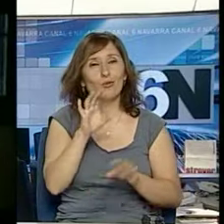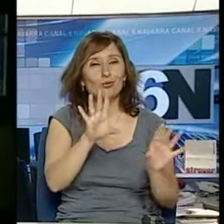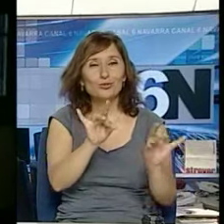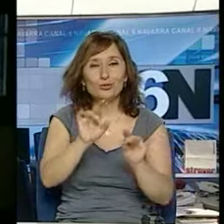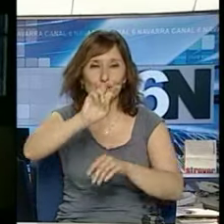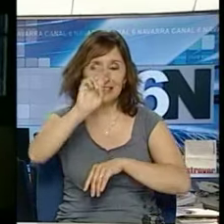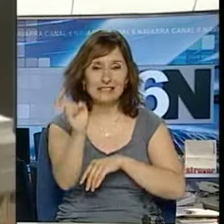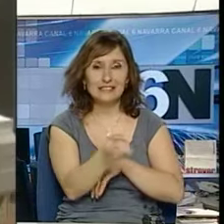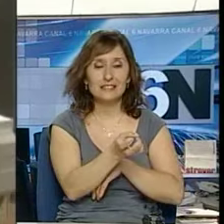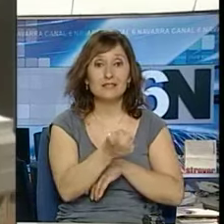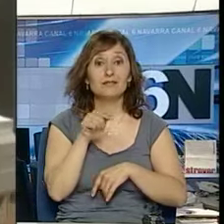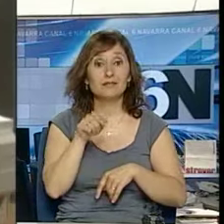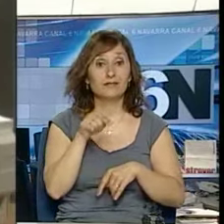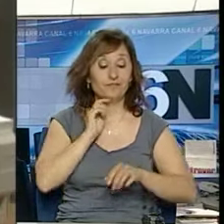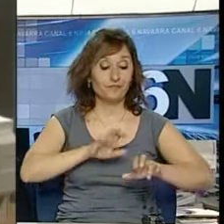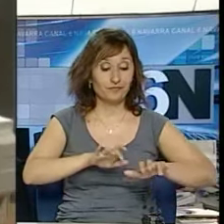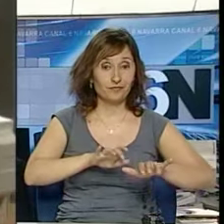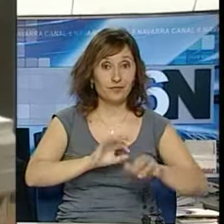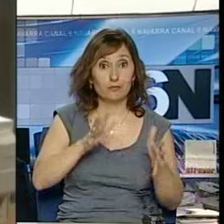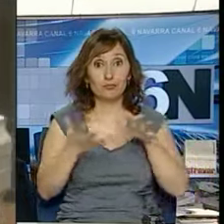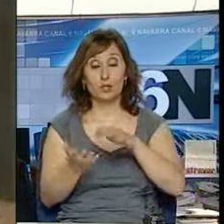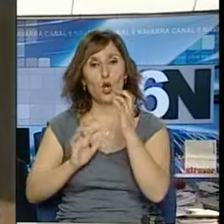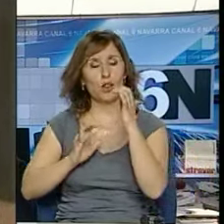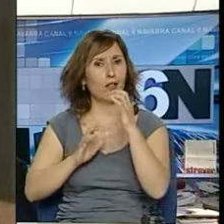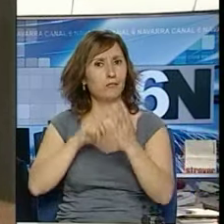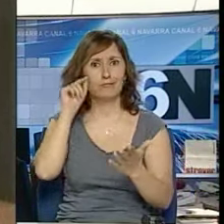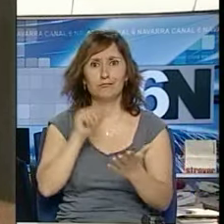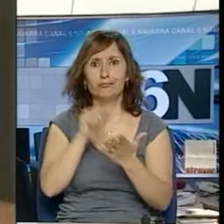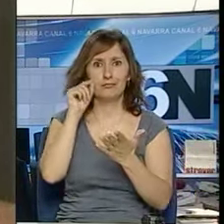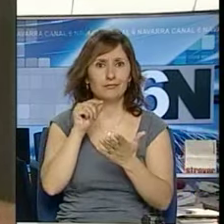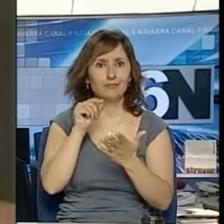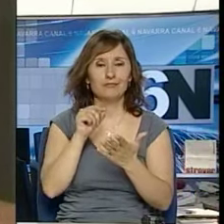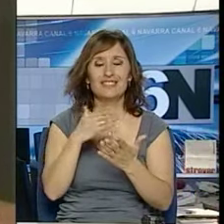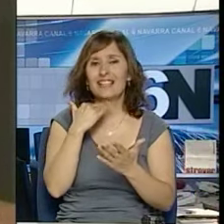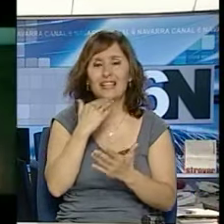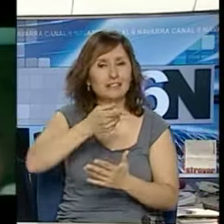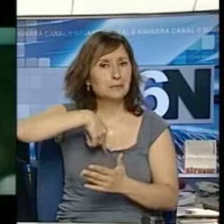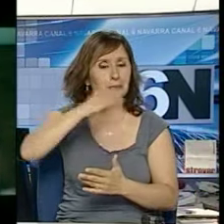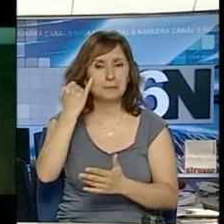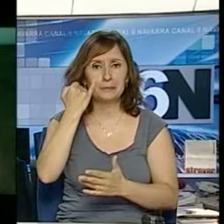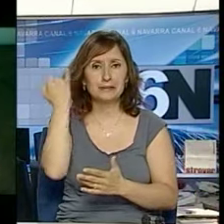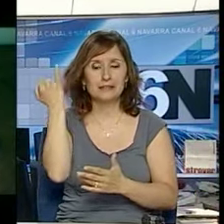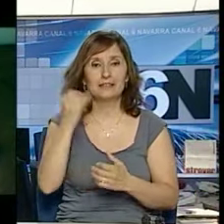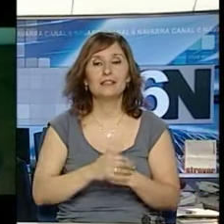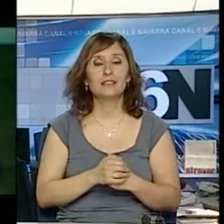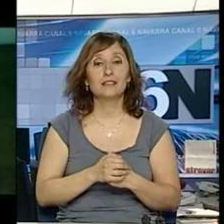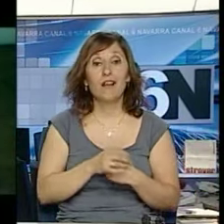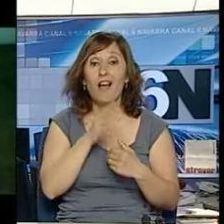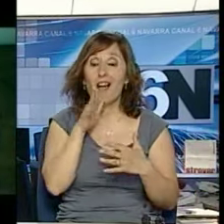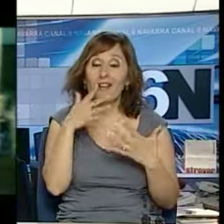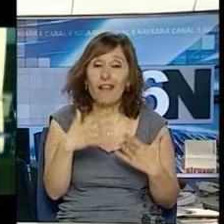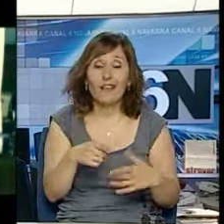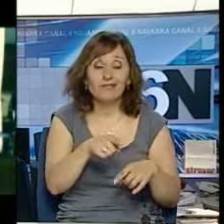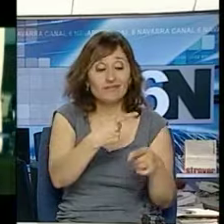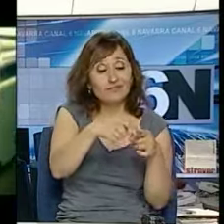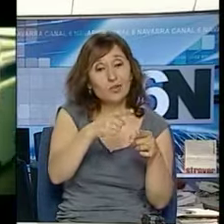utilidades. El traspaso al ordenador fue rápido, casi sin enterarnos, y ahora es ya un